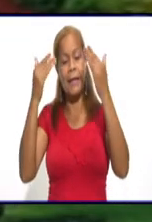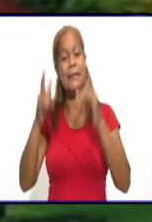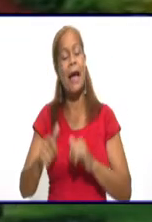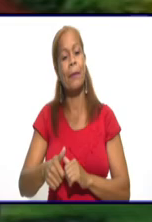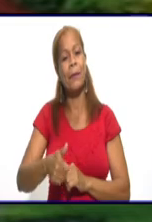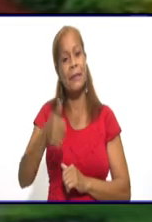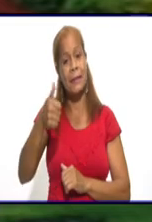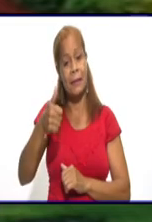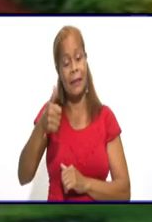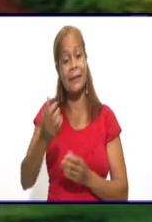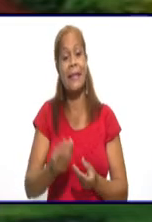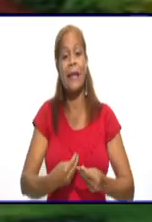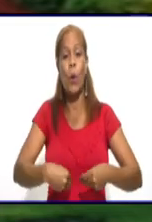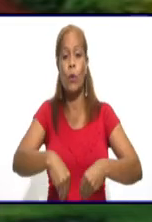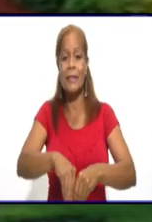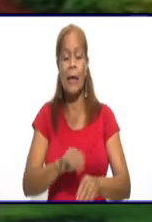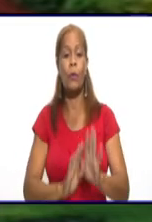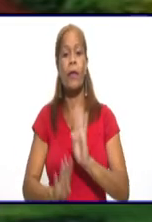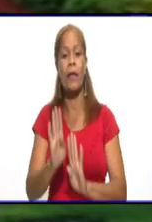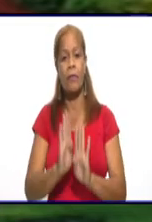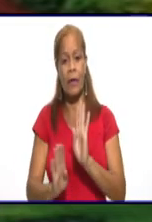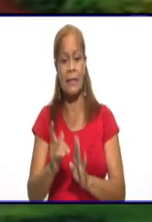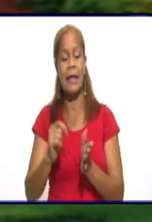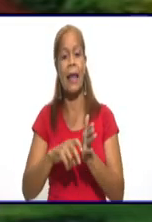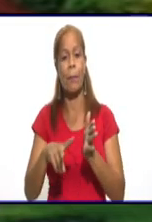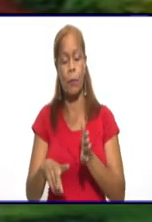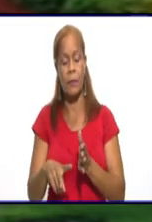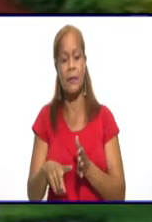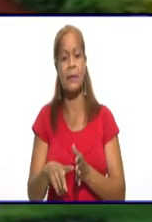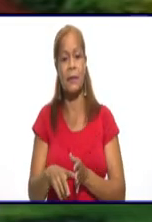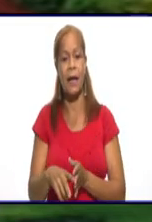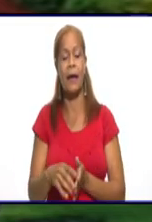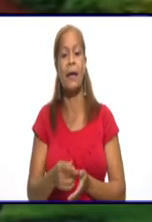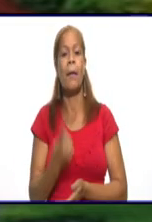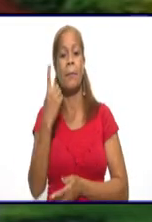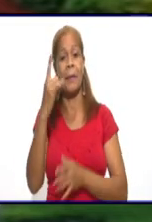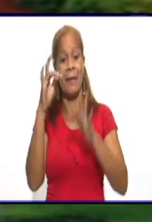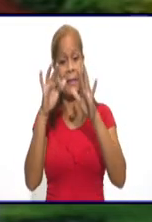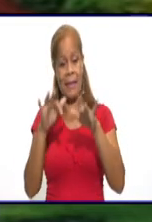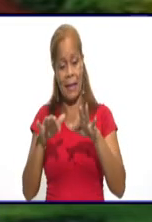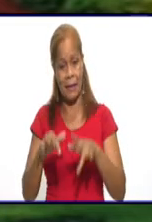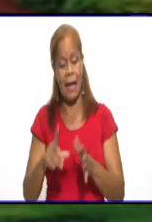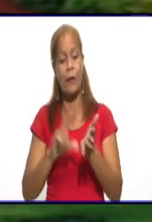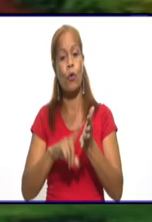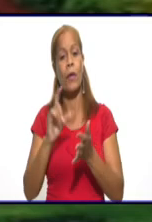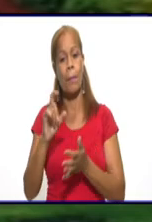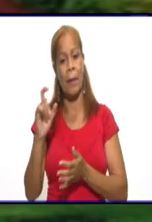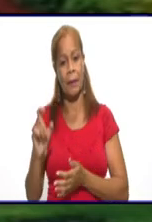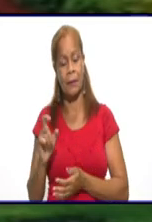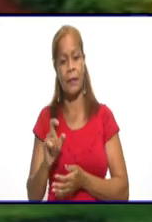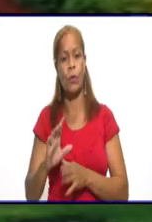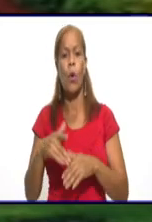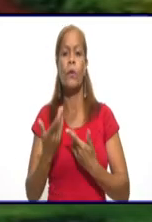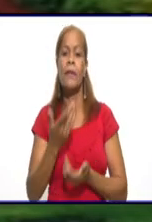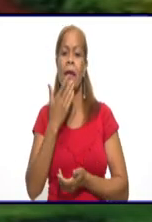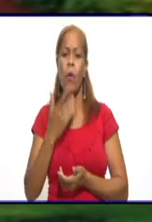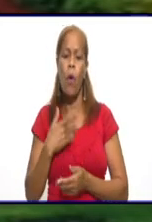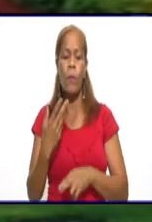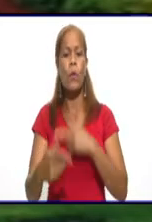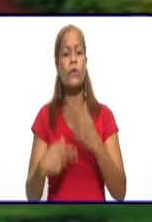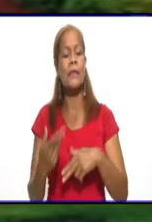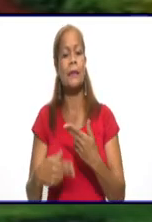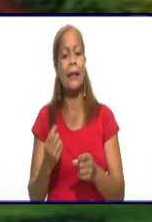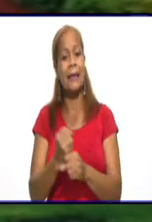Consejo de Defensa en la provincia, al compañero Federico Hernández Hernández, por esta comunicación, la actualización de cómo se está trabajando en la